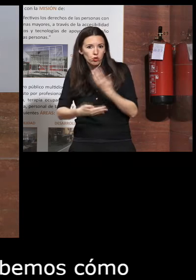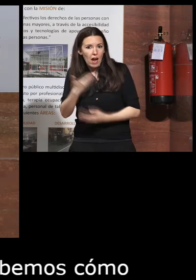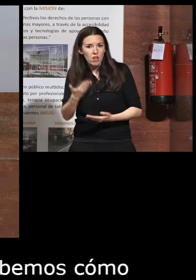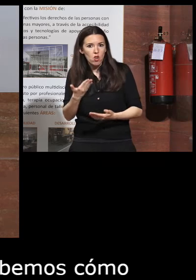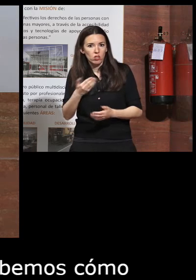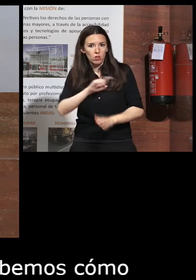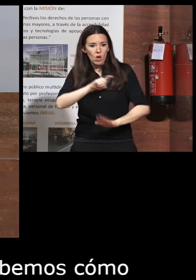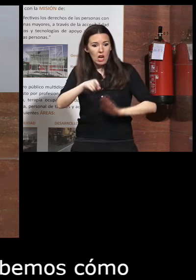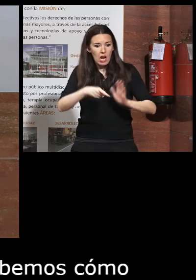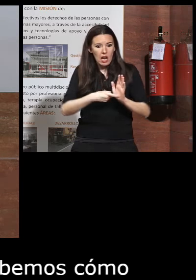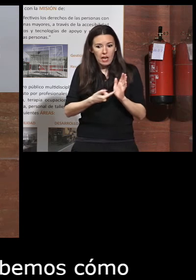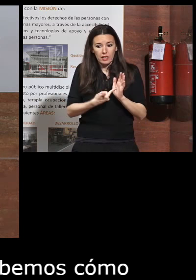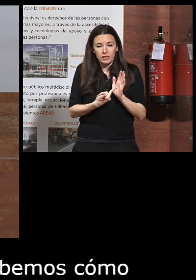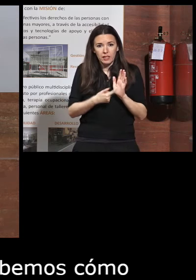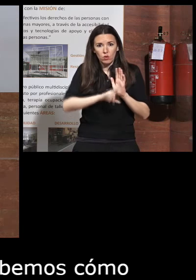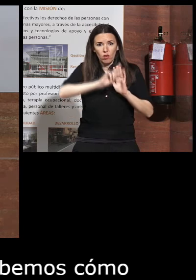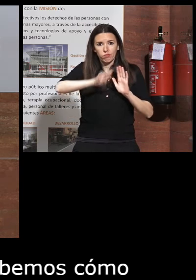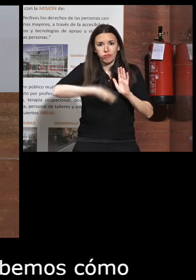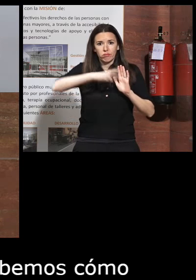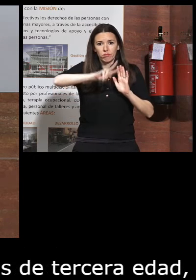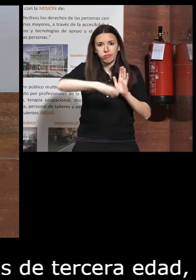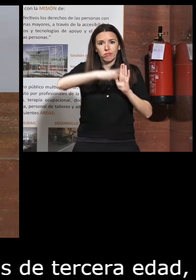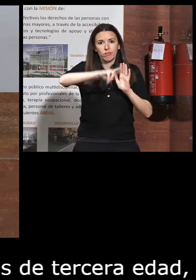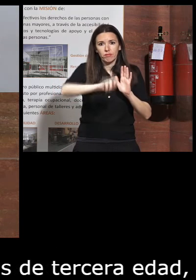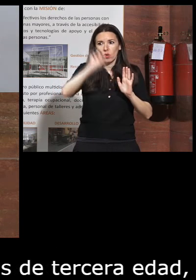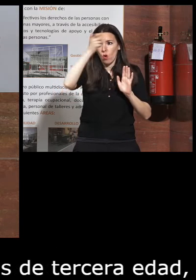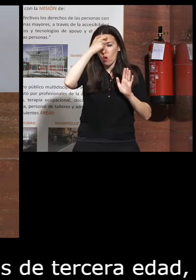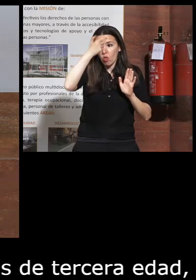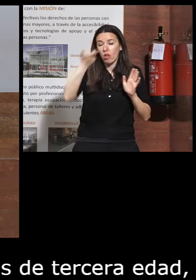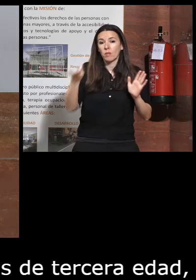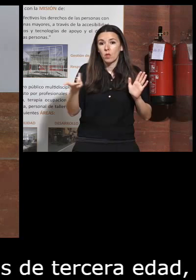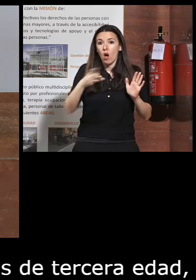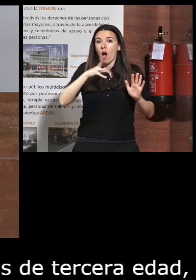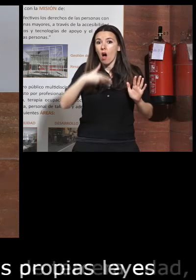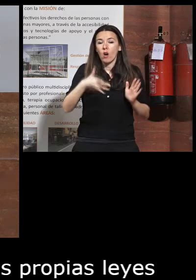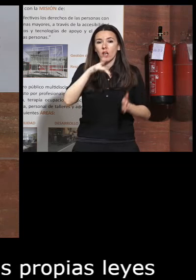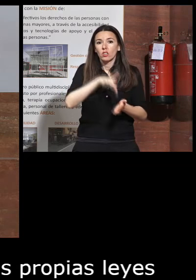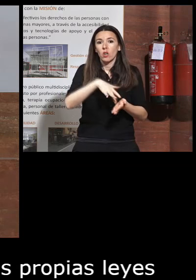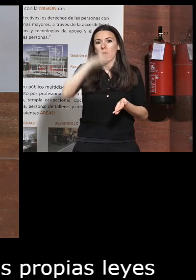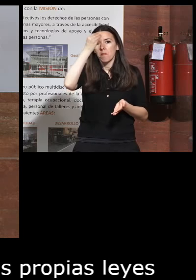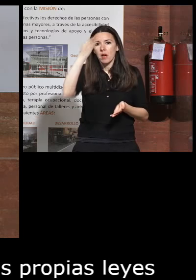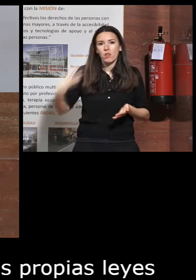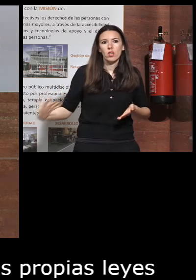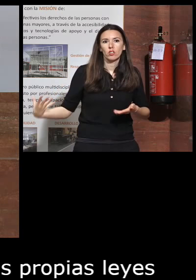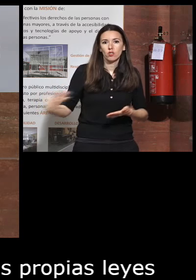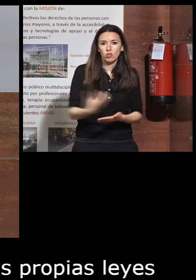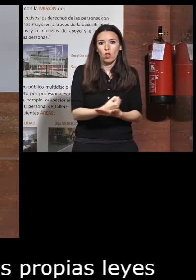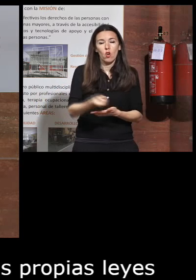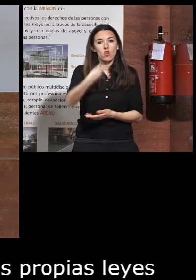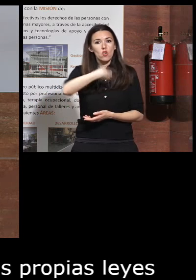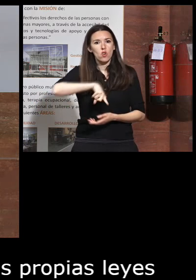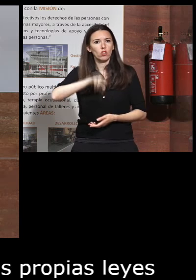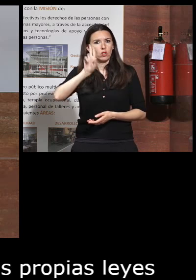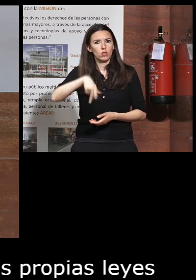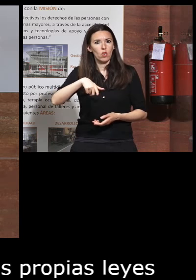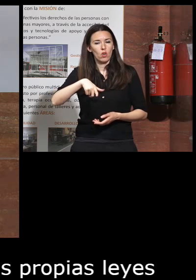leyes nos han ido reformulando todos estos conceptos y ahora mismo creo que todos y nosotros que somos yo